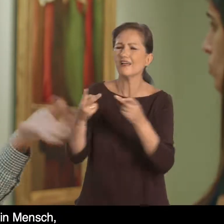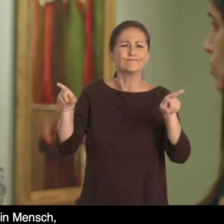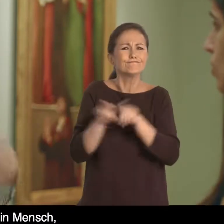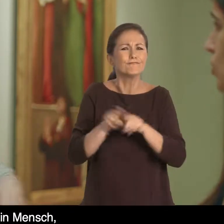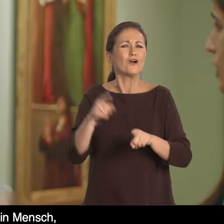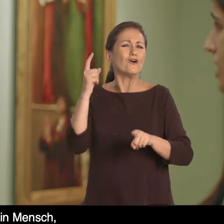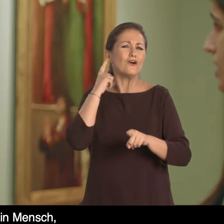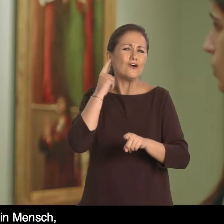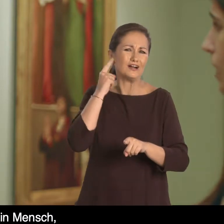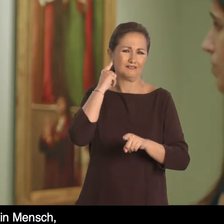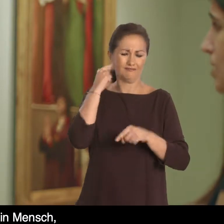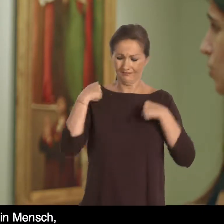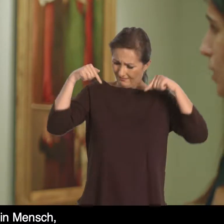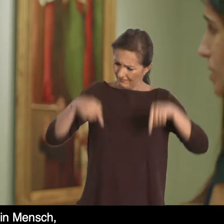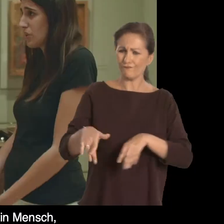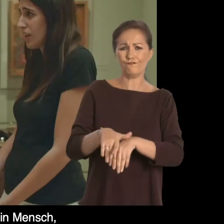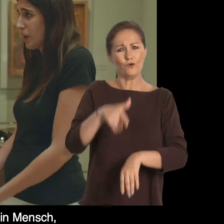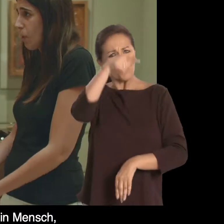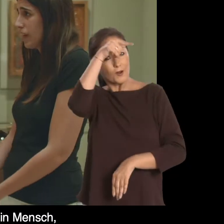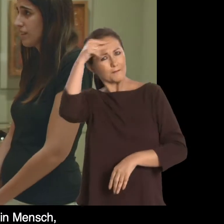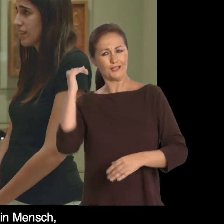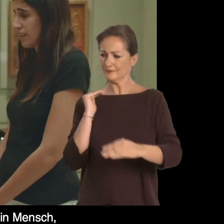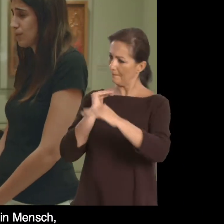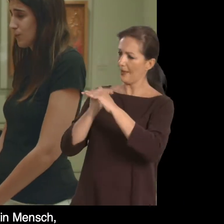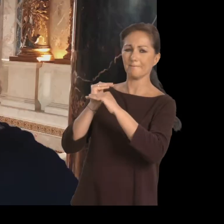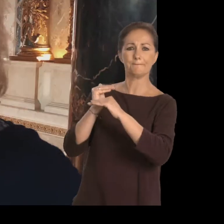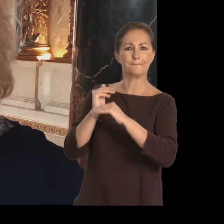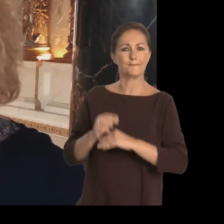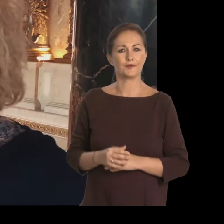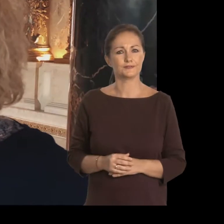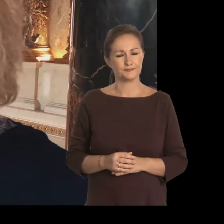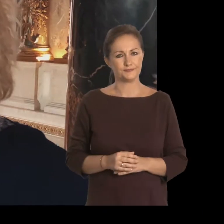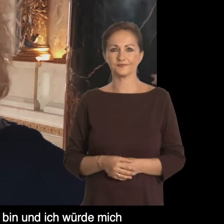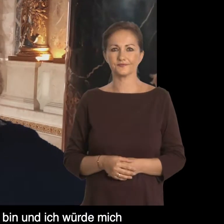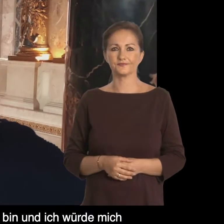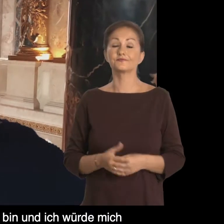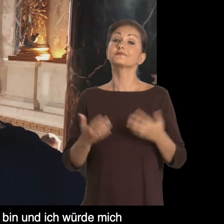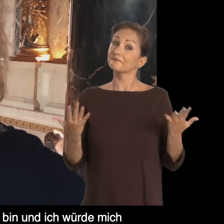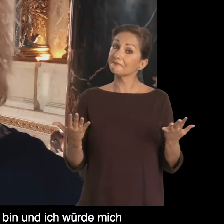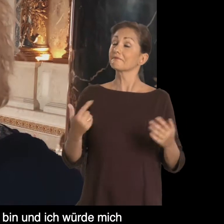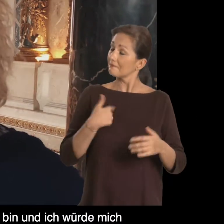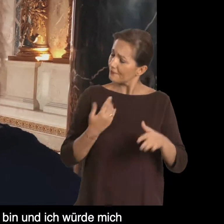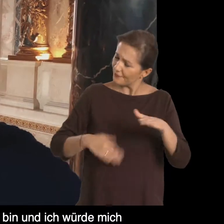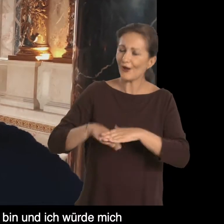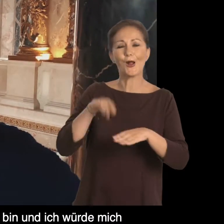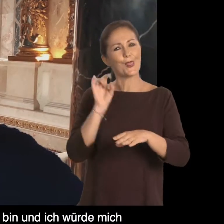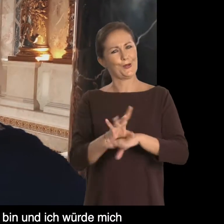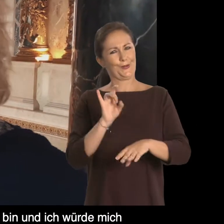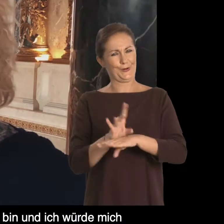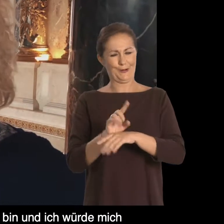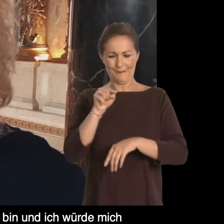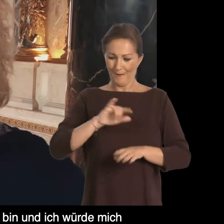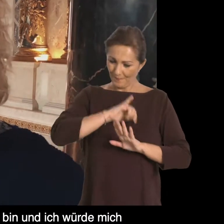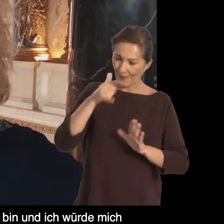que el resto del mundo, como los oyentes, igual. siento como una persona igual que el resto. Estoy muy feliz de que estoy en este proyecto